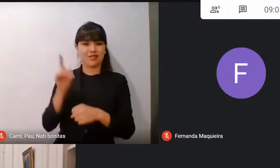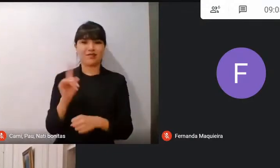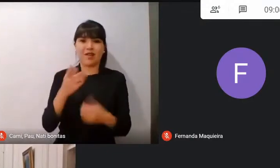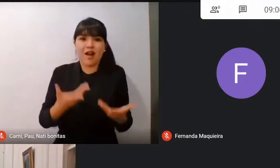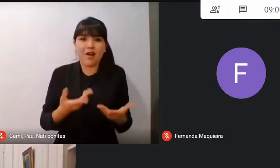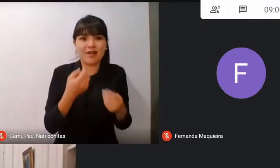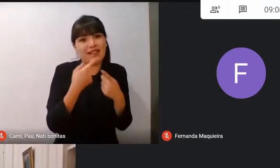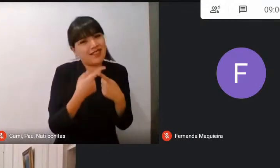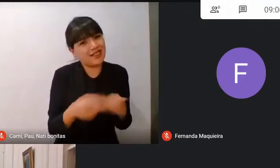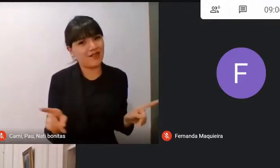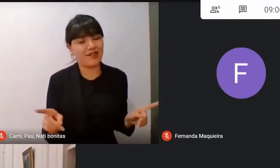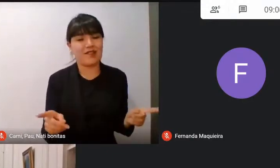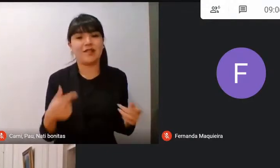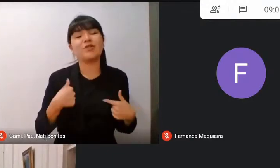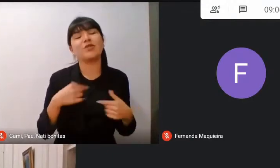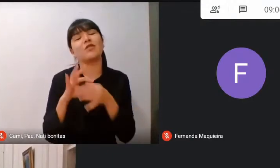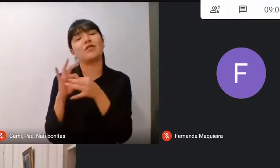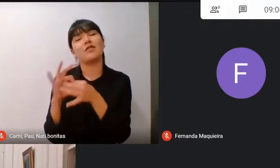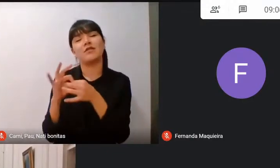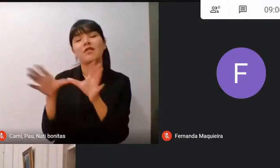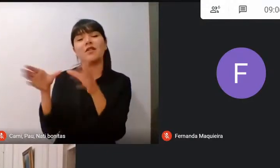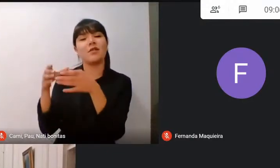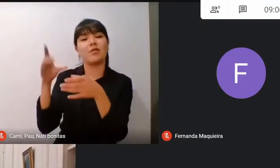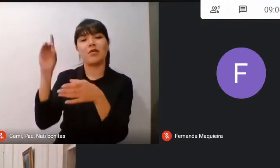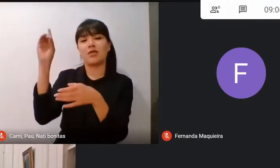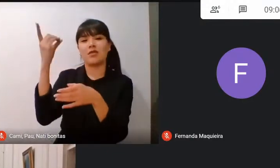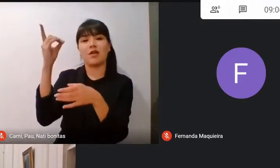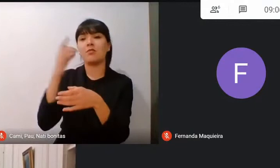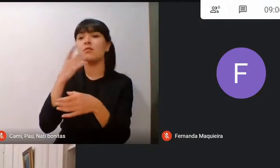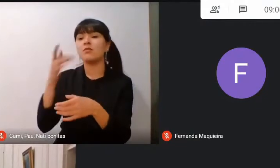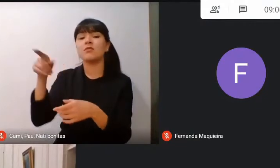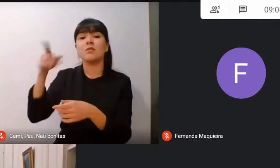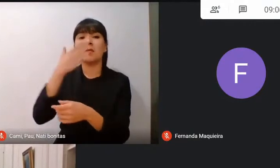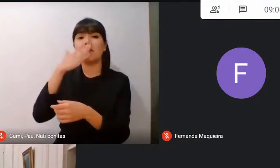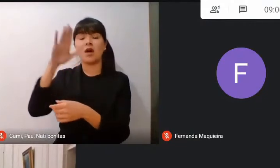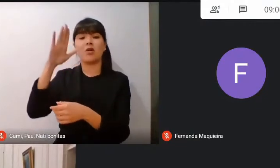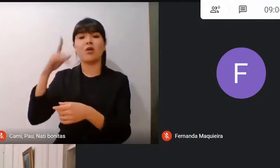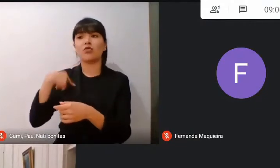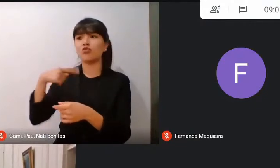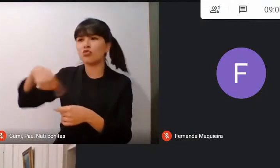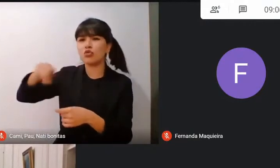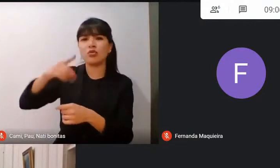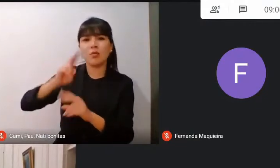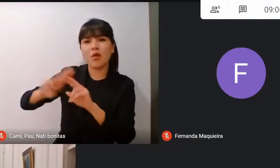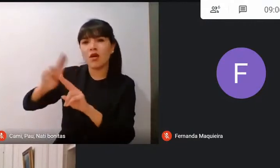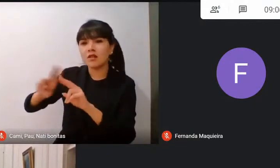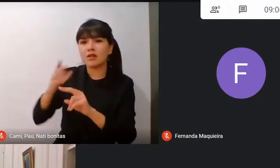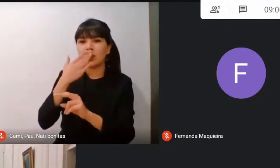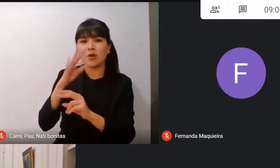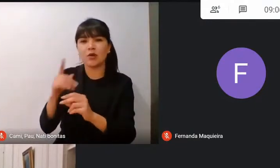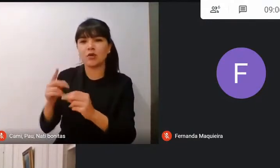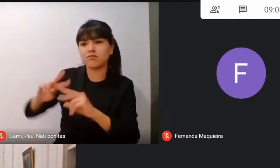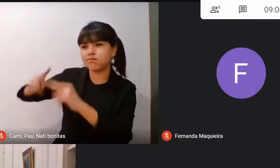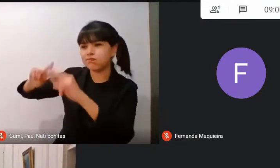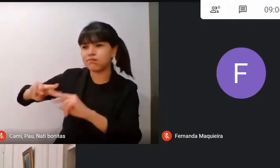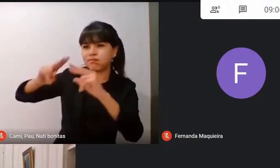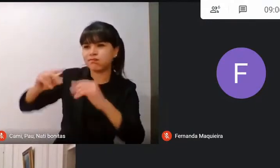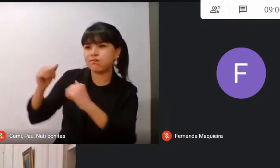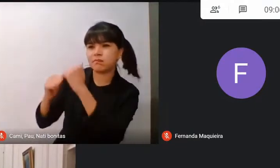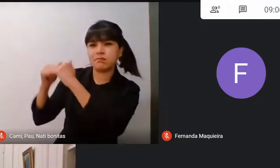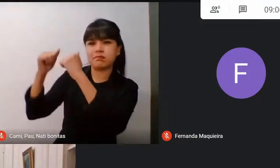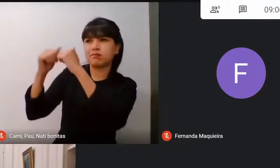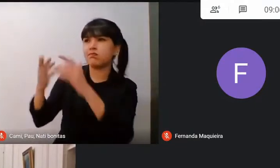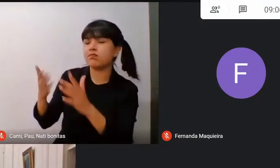al equipo de la DEM, las mejoras que estamos haciendo en infraestructura, en distintos colegios, consiguiendo recursos de